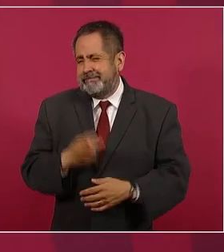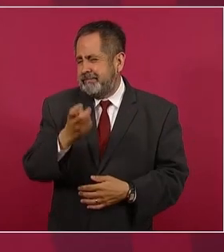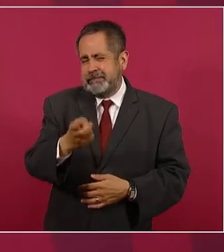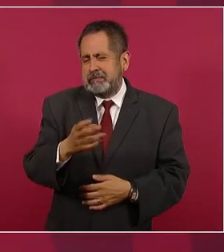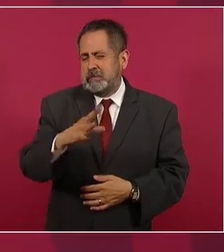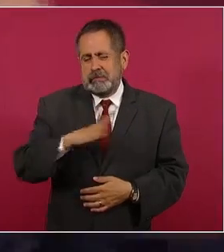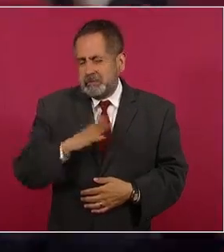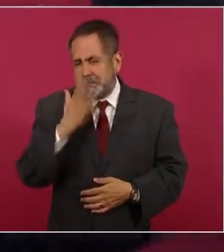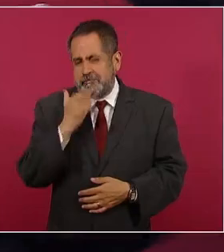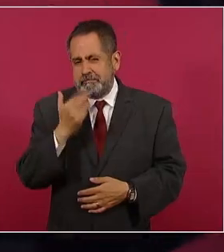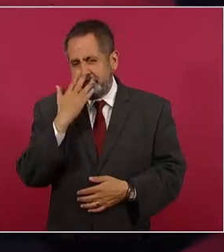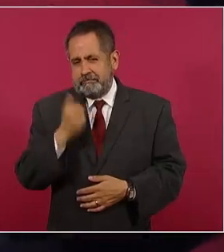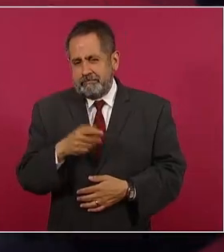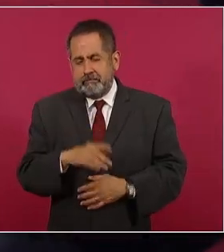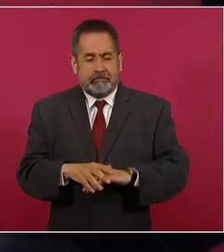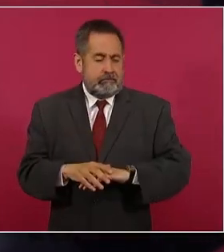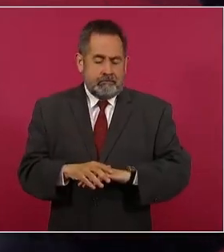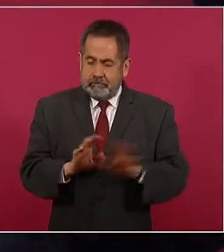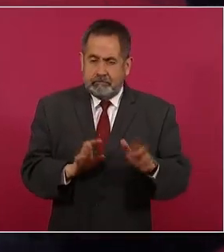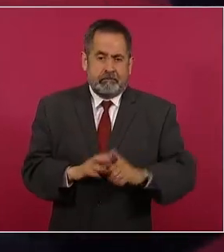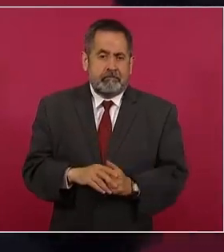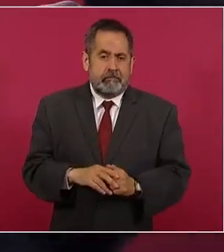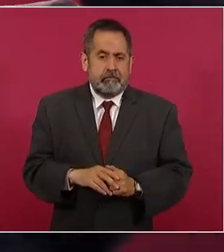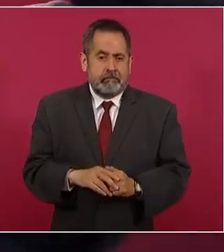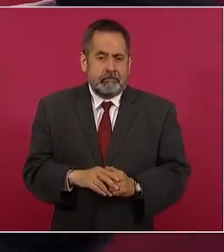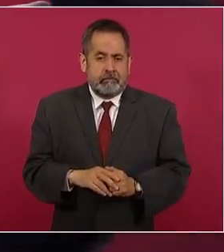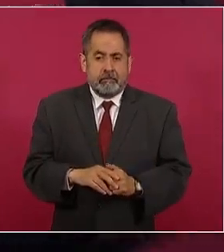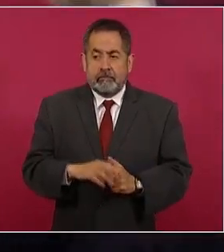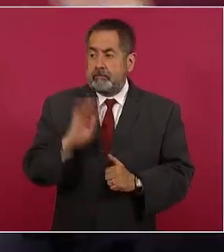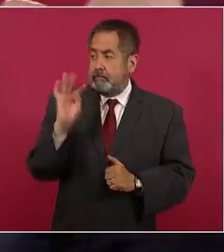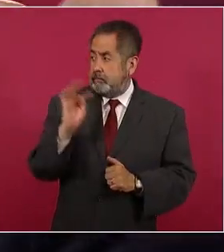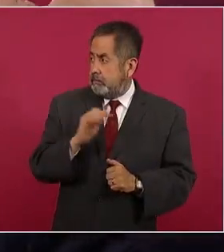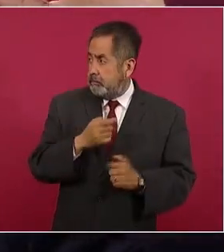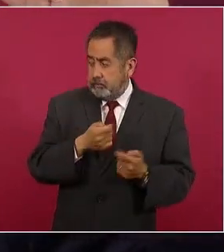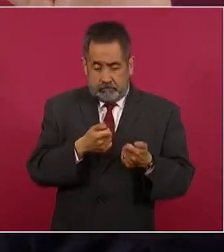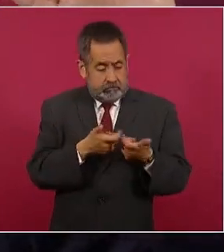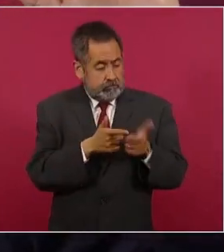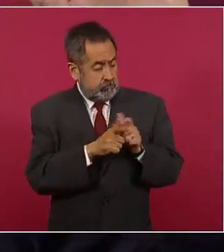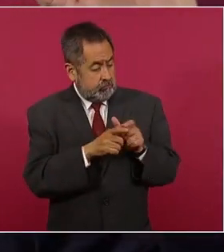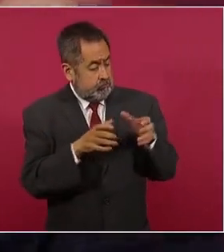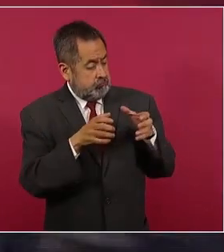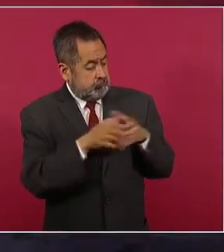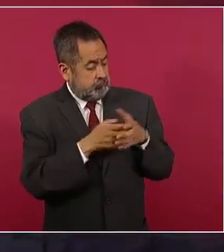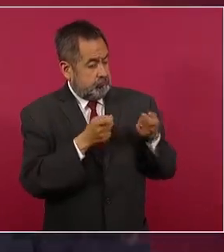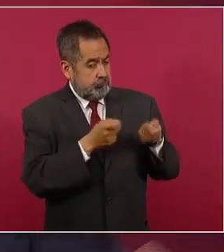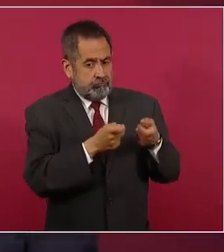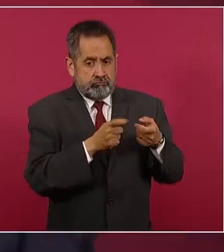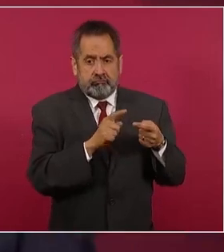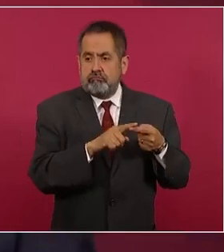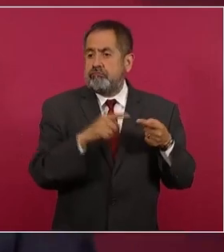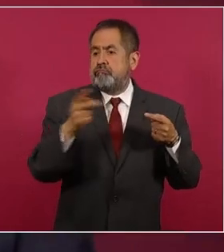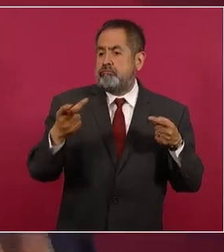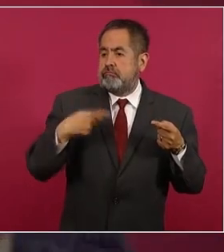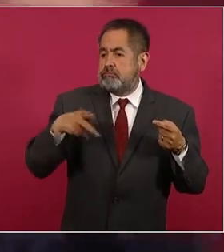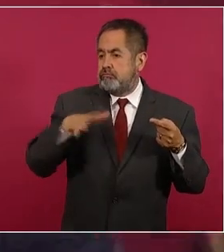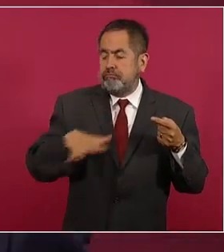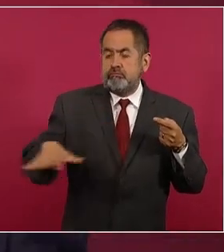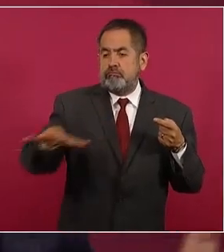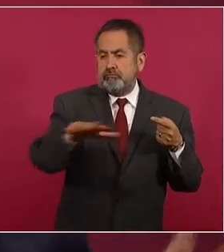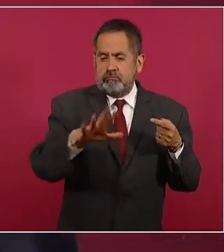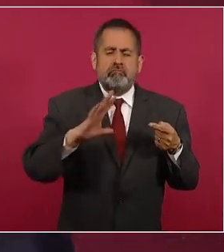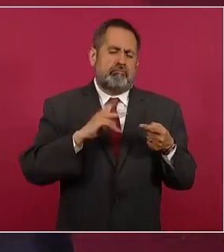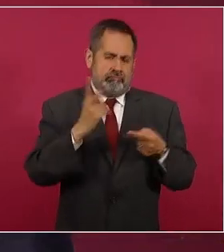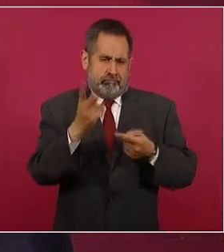Sólo que se estén refiriendo a una élite y al pueblo. En ese